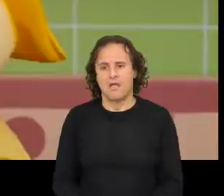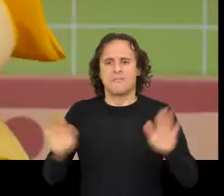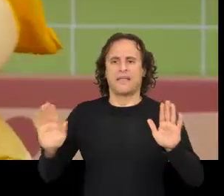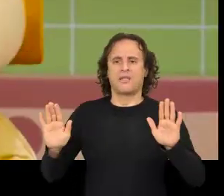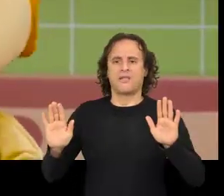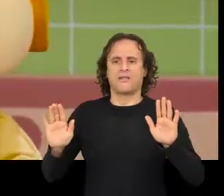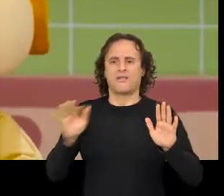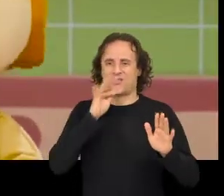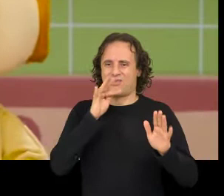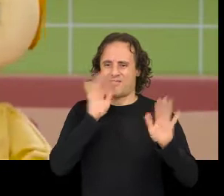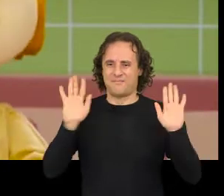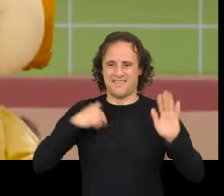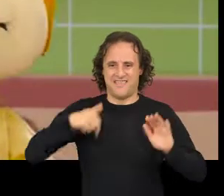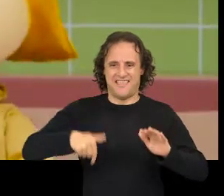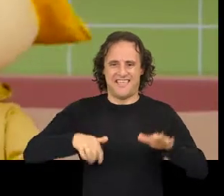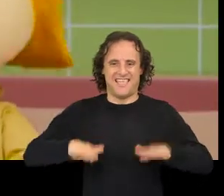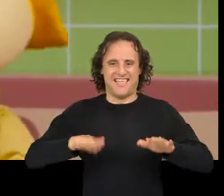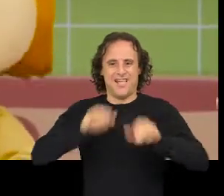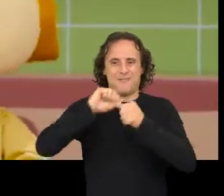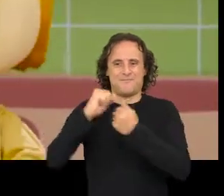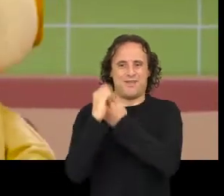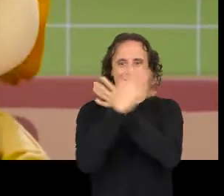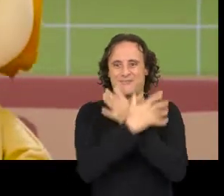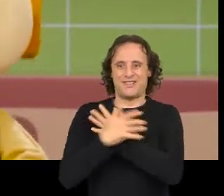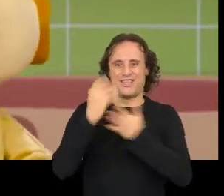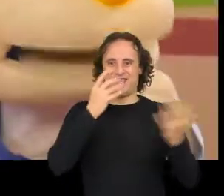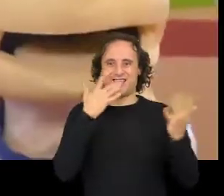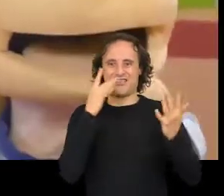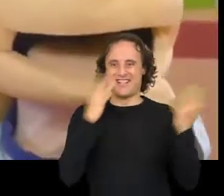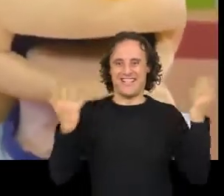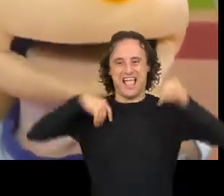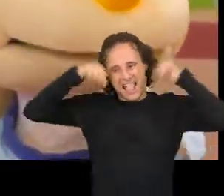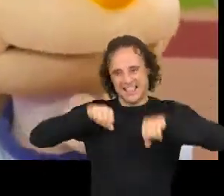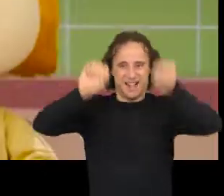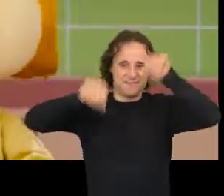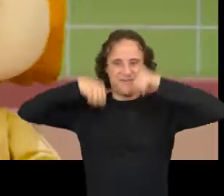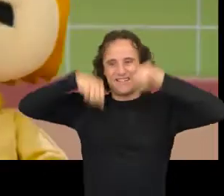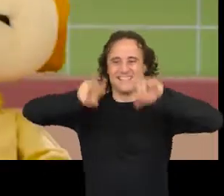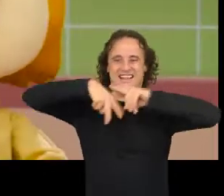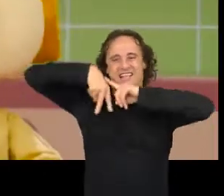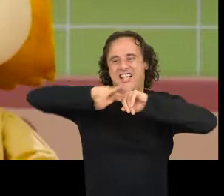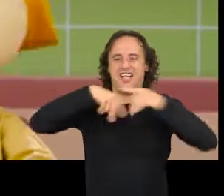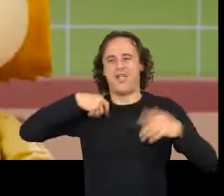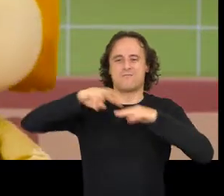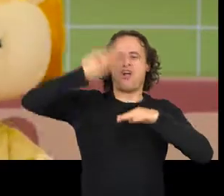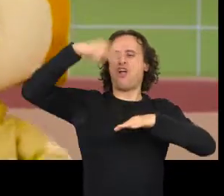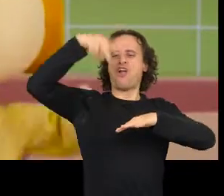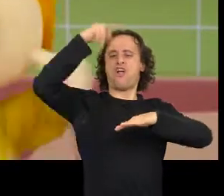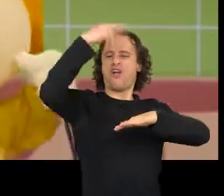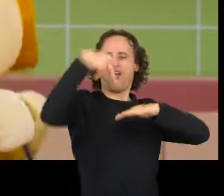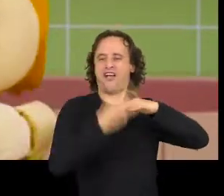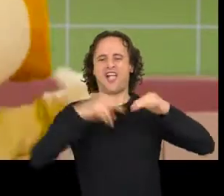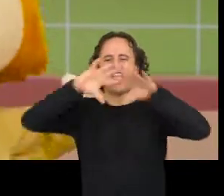Pero quedamos as bolvorentas douradas As trapecistas que dan os pinche carneiros